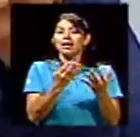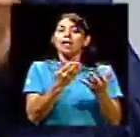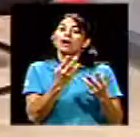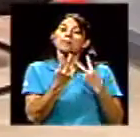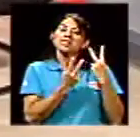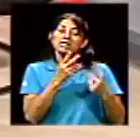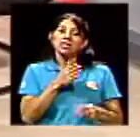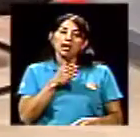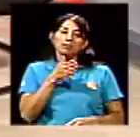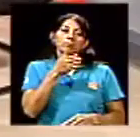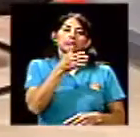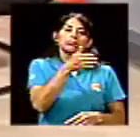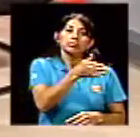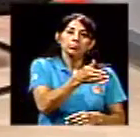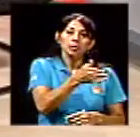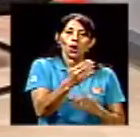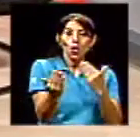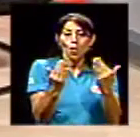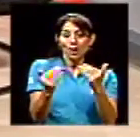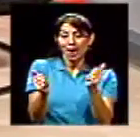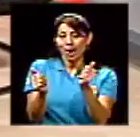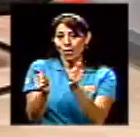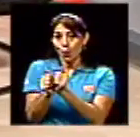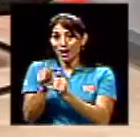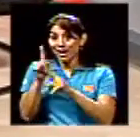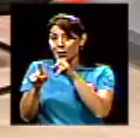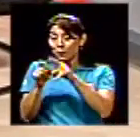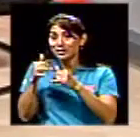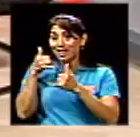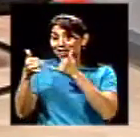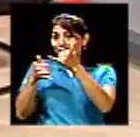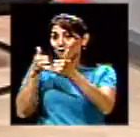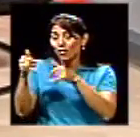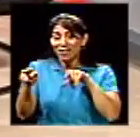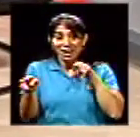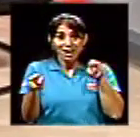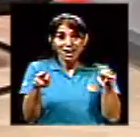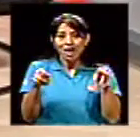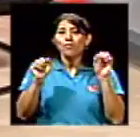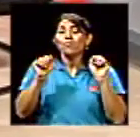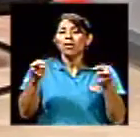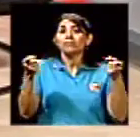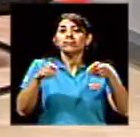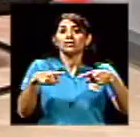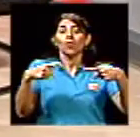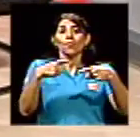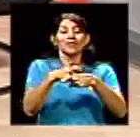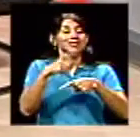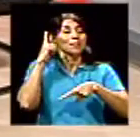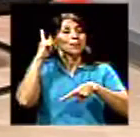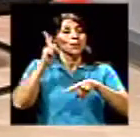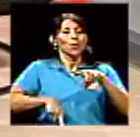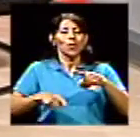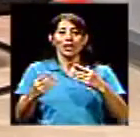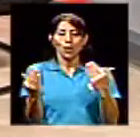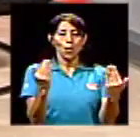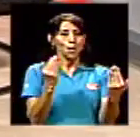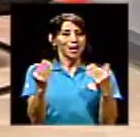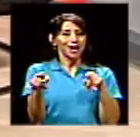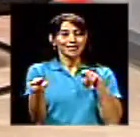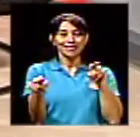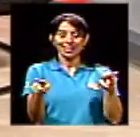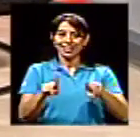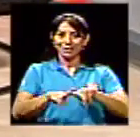personal versus una telefónica, puede traer conflicto en el sentido de que no son así estrictamente comparables, ¿verdad? Son poblaciones